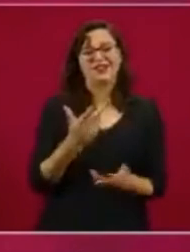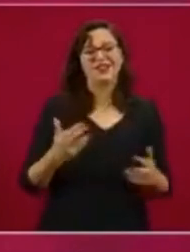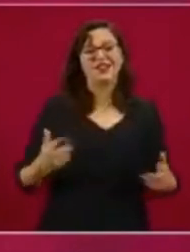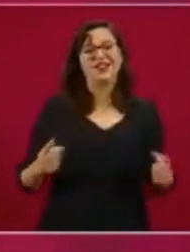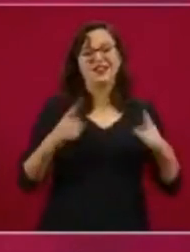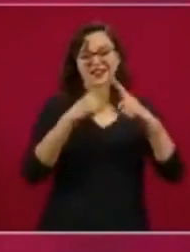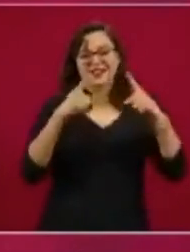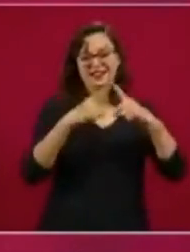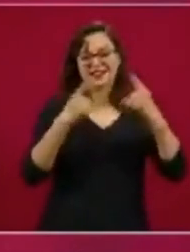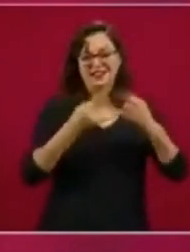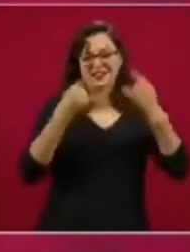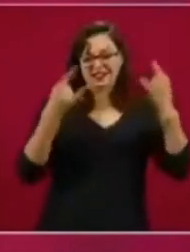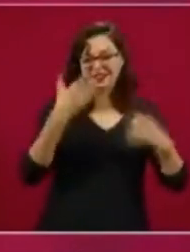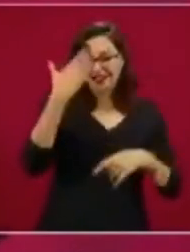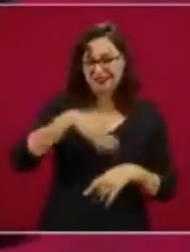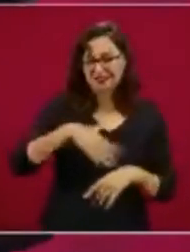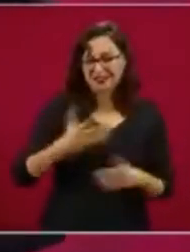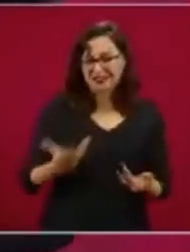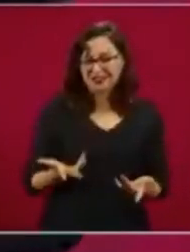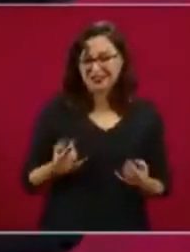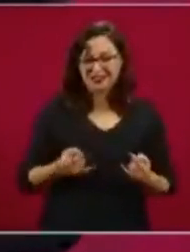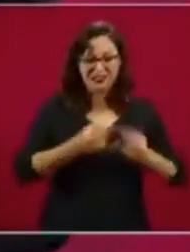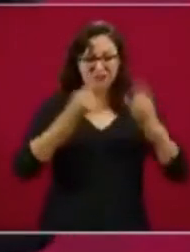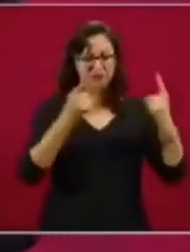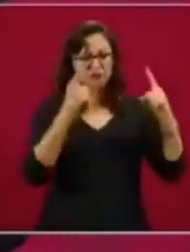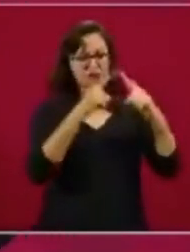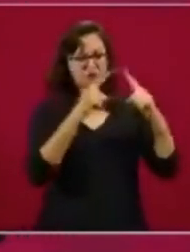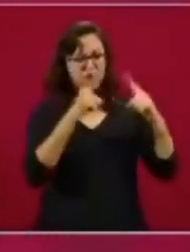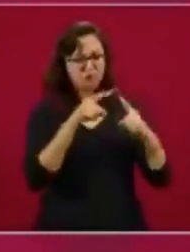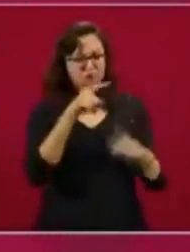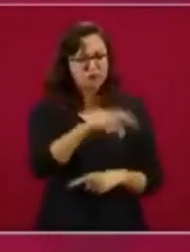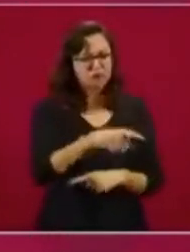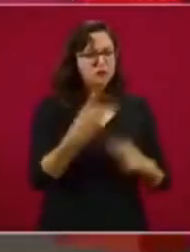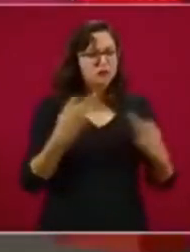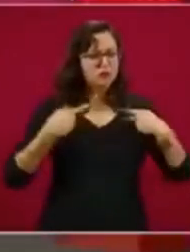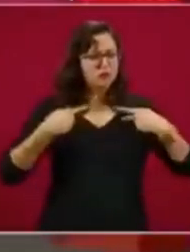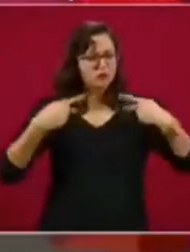se pasaban mucho tiempo solo en la meditación,